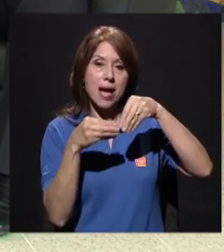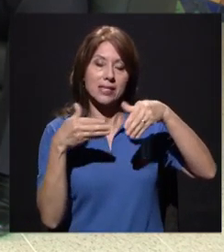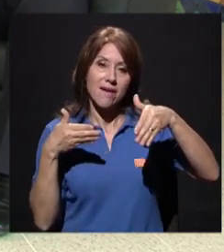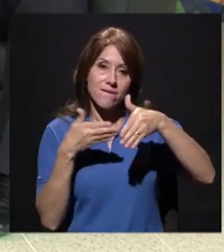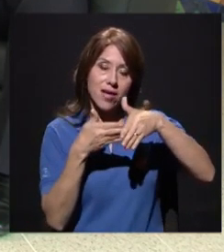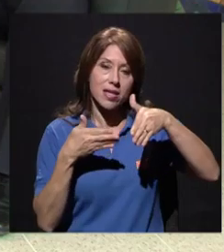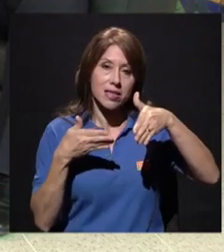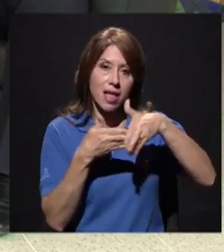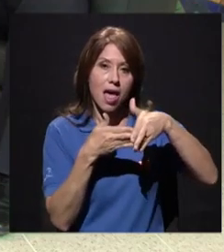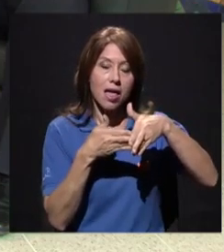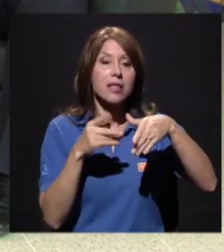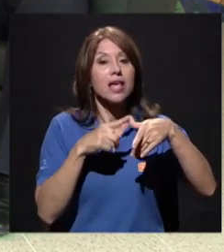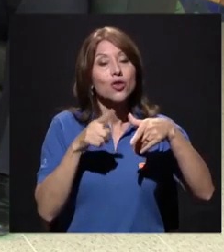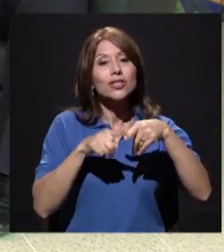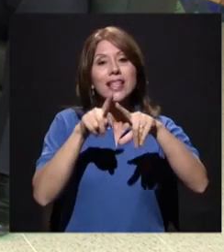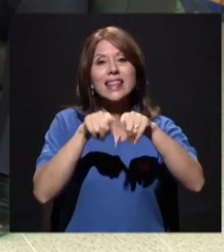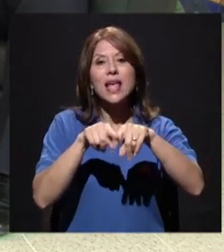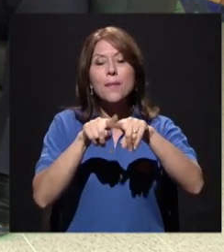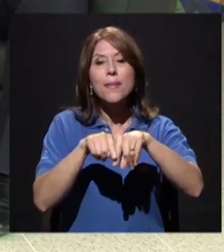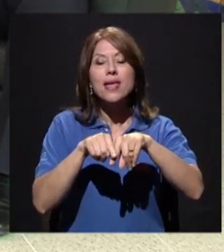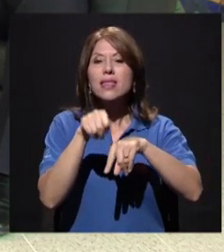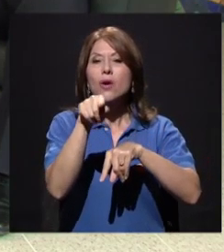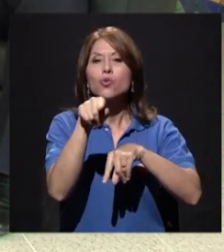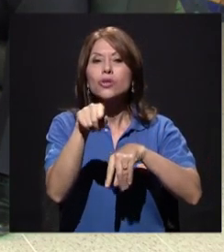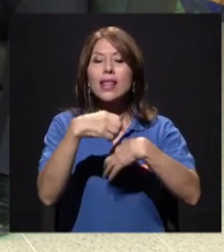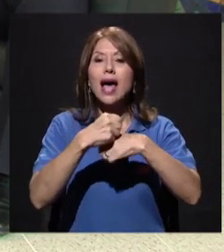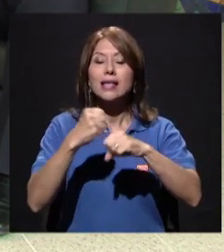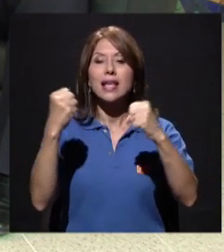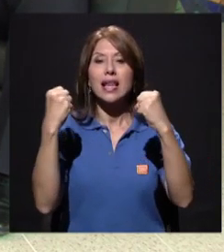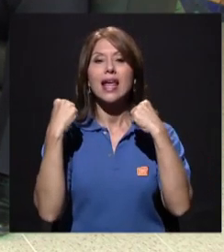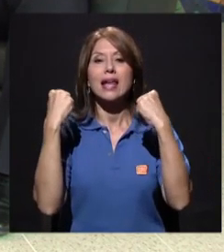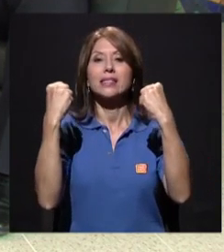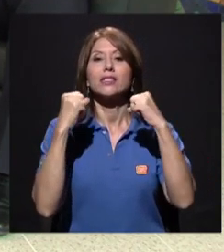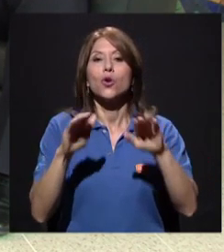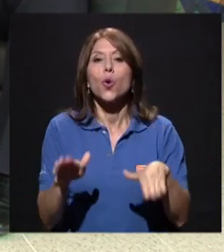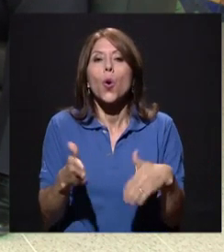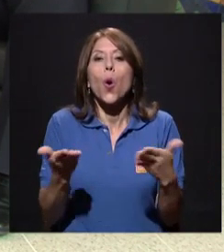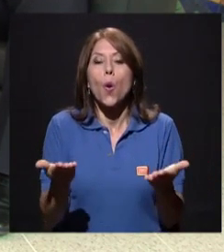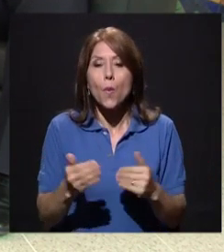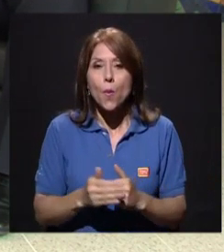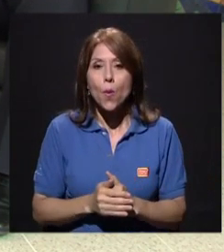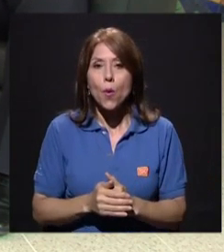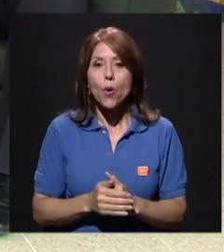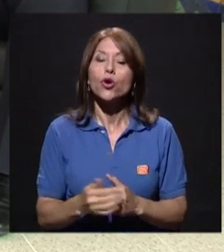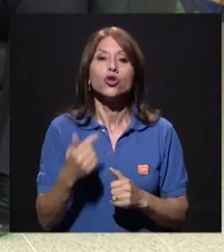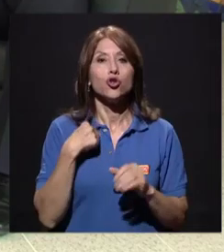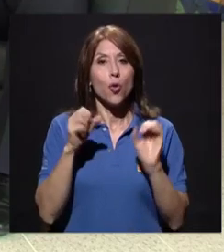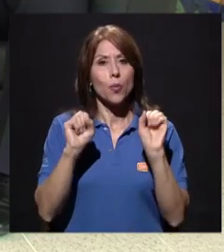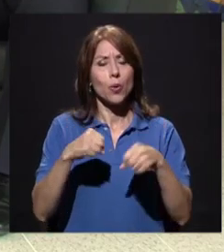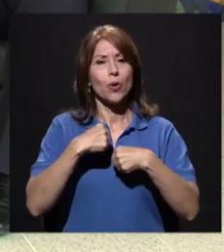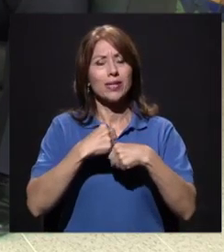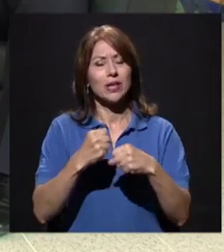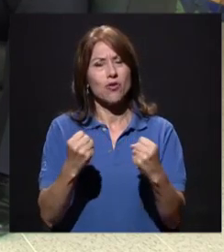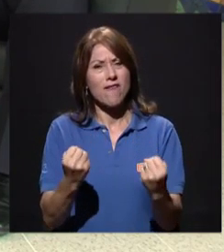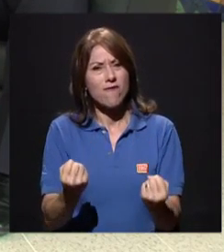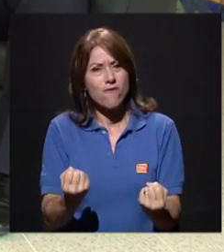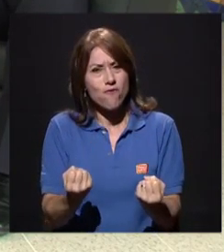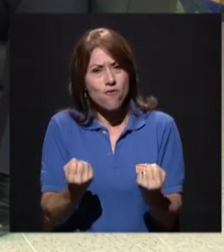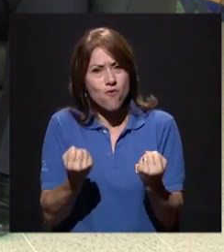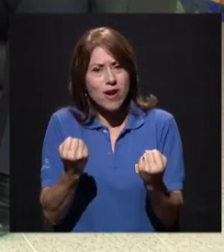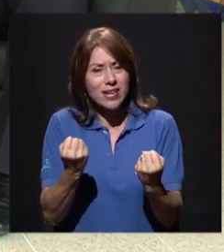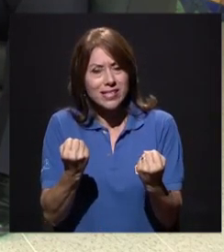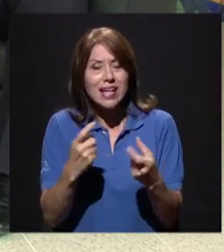Entonces van a haber lesiones, depende de cómo usted haga el ejercicio. Yo puedo hacer un sobrefuerzo y puedo tener un